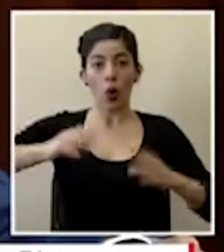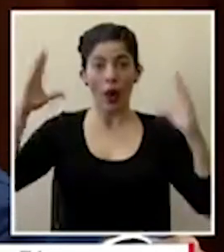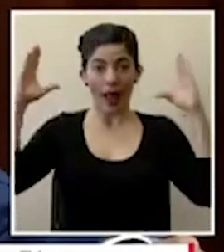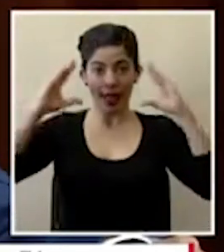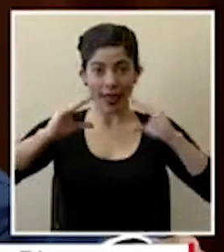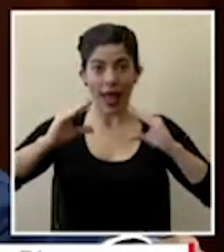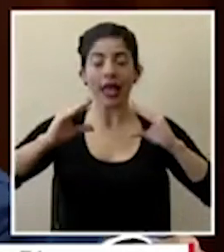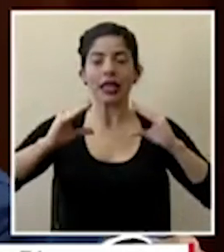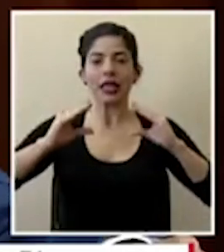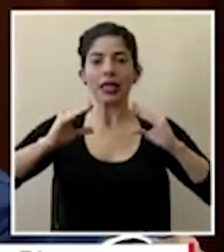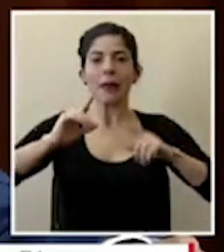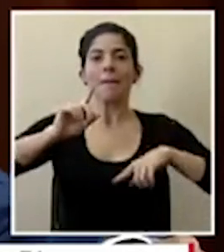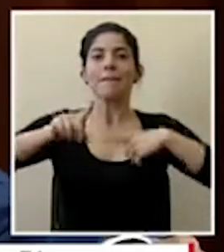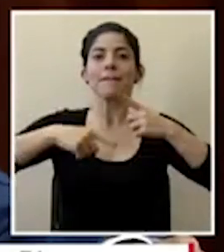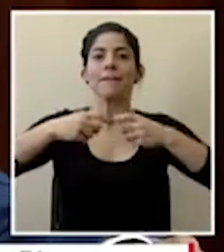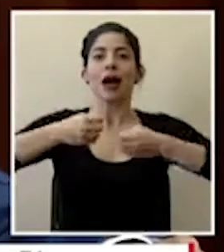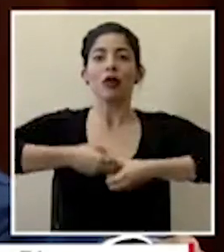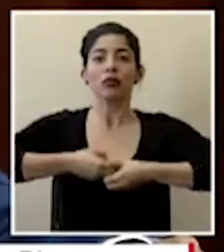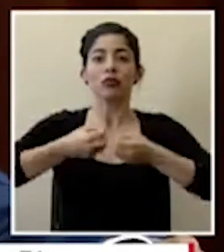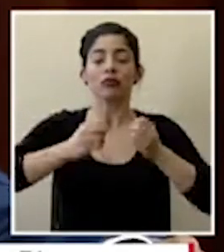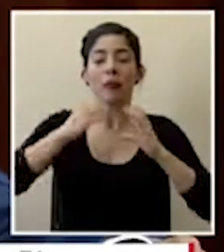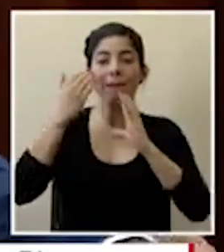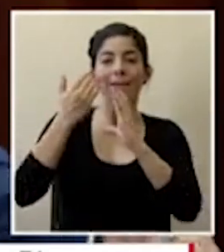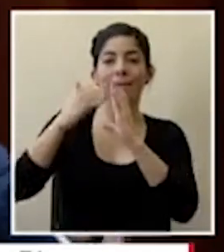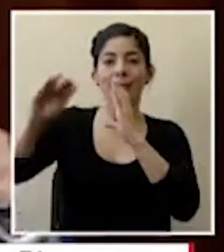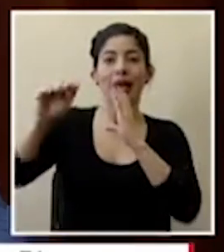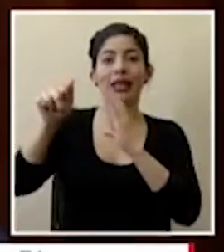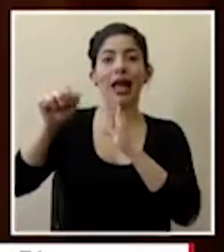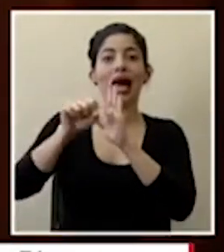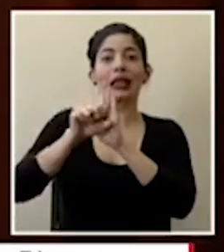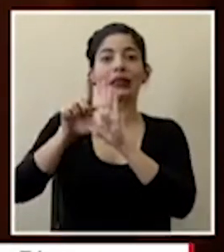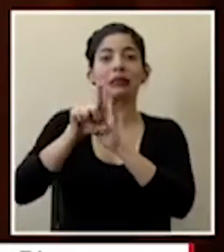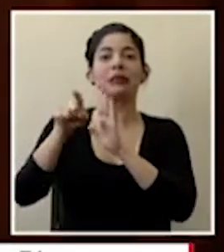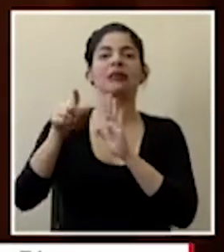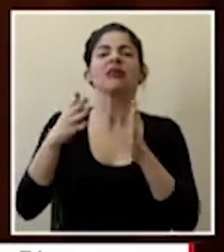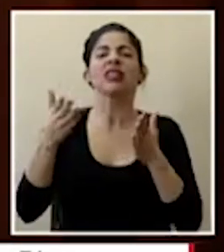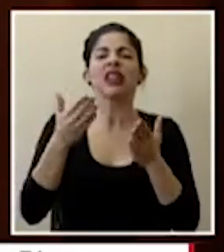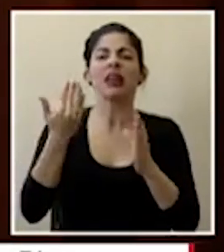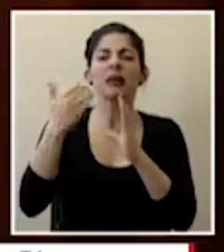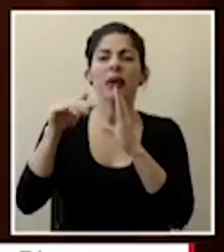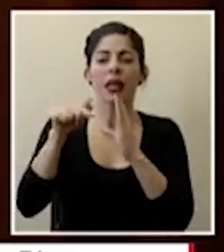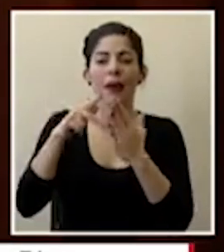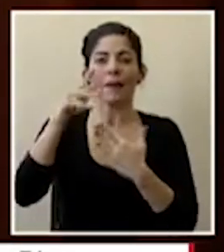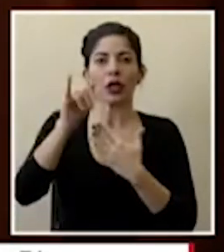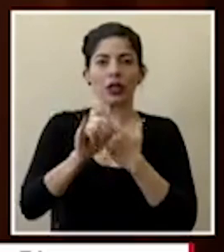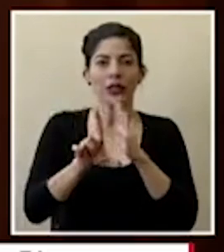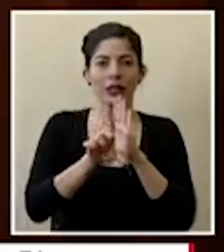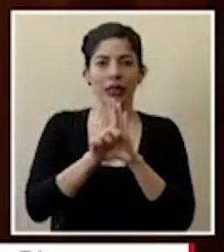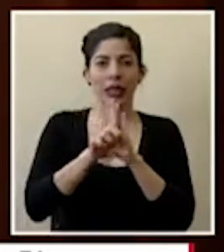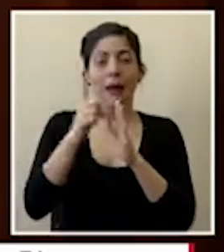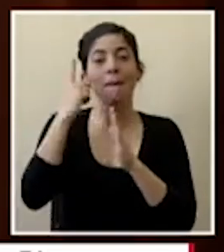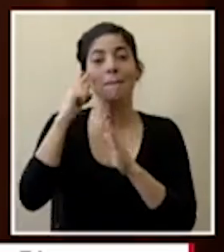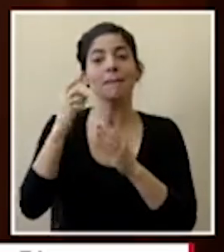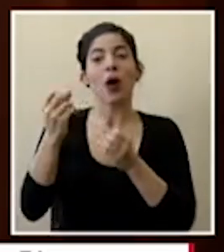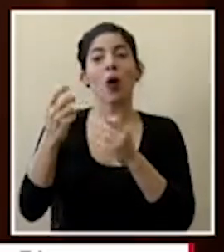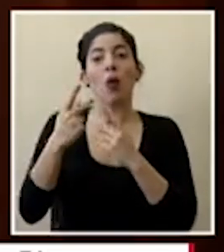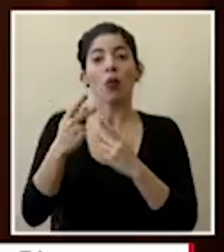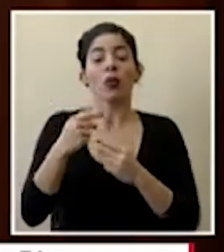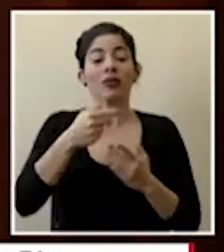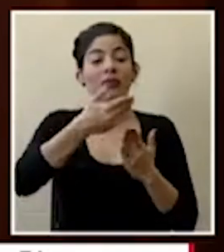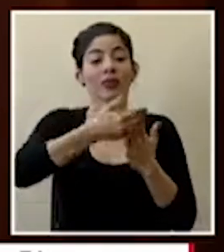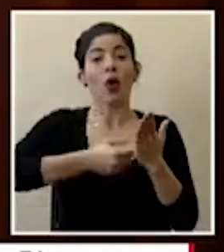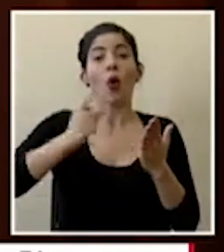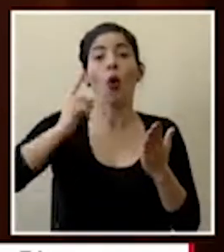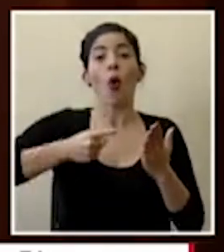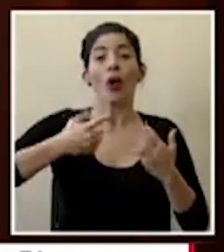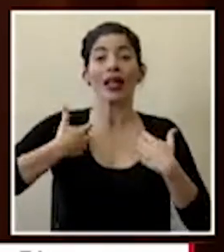se enviará a la asamblea legislativa un proyecto de ley que lo que busca es permitir la notificación de las órdenes